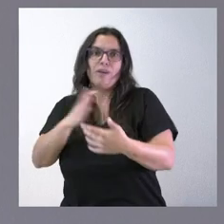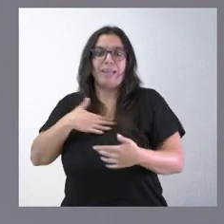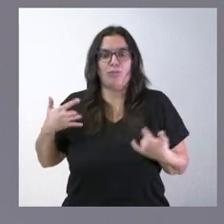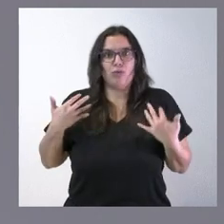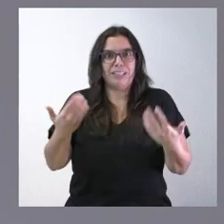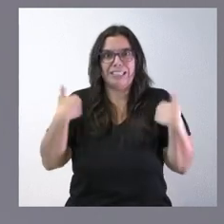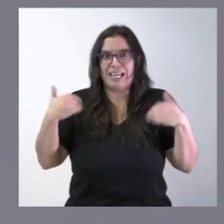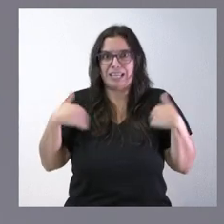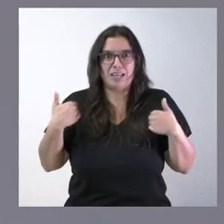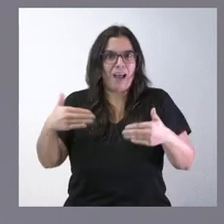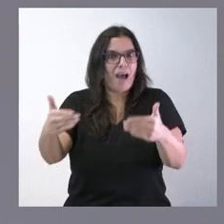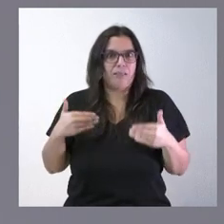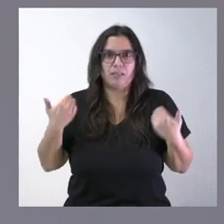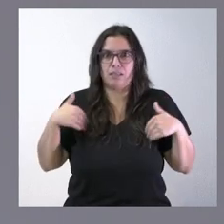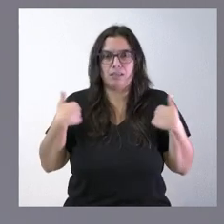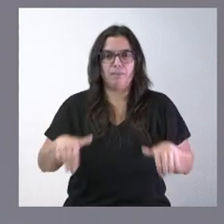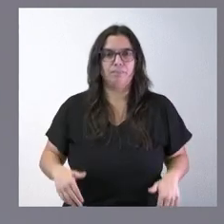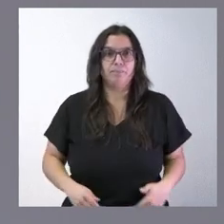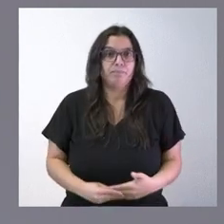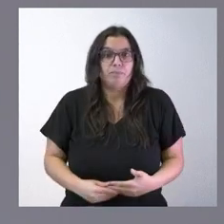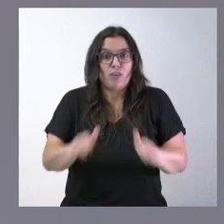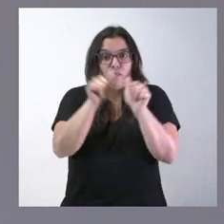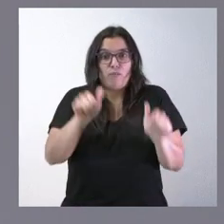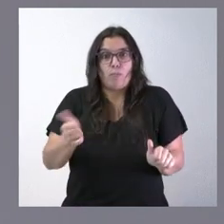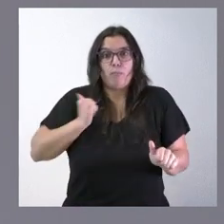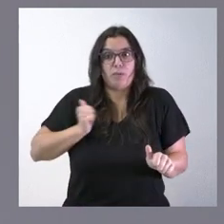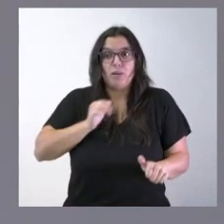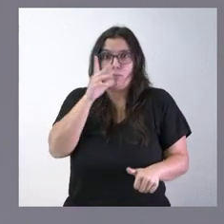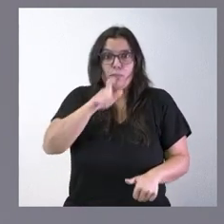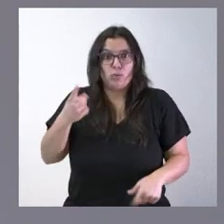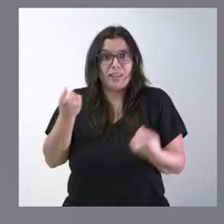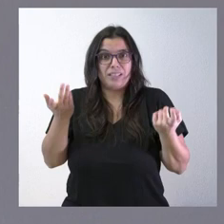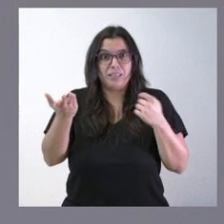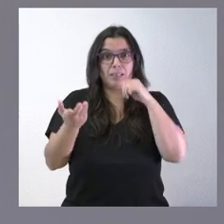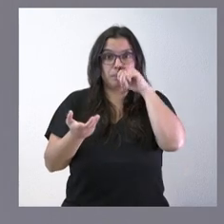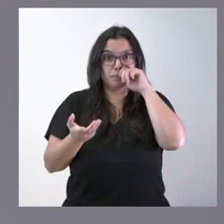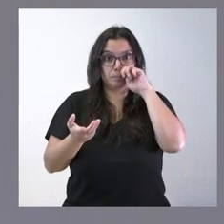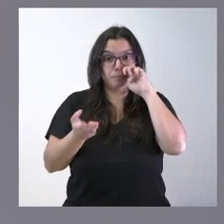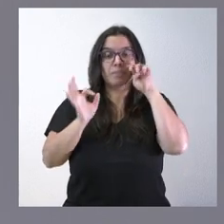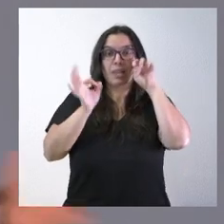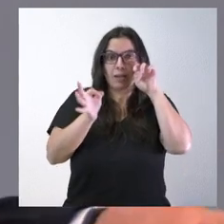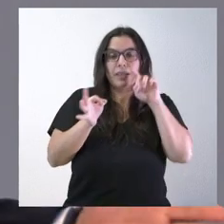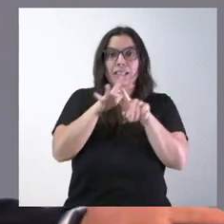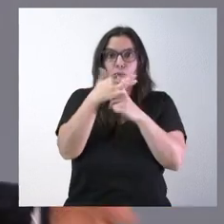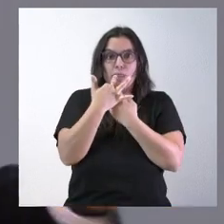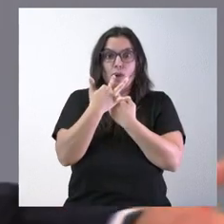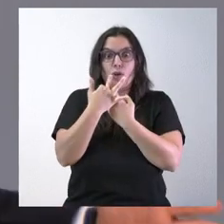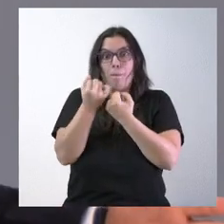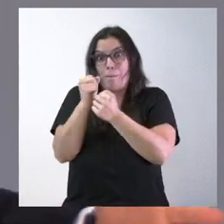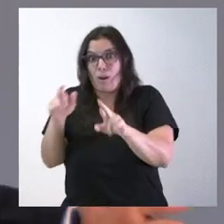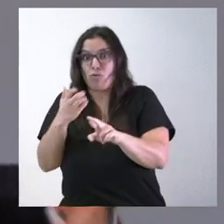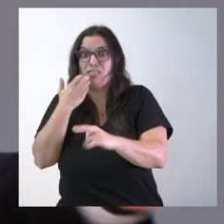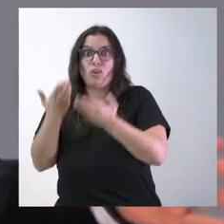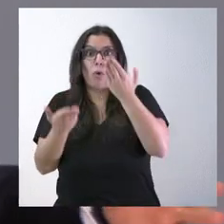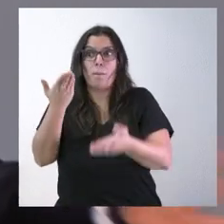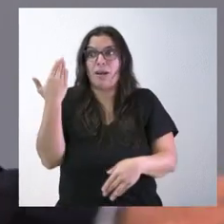hacemos es adelantar algo que queríamos hacer y que mucha gente lo necesita y que es verdad que las circunstancias hoy son mucho peores de las que eran